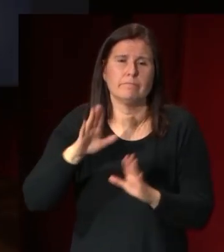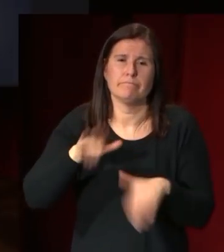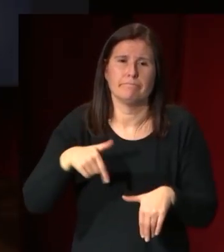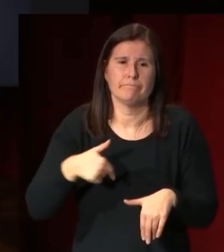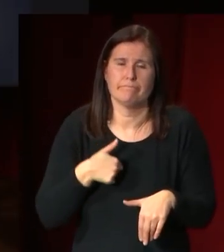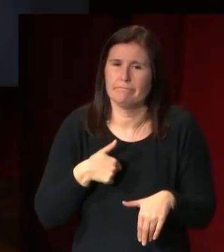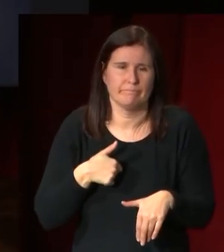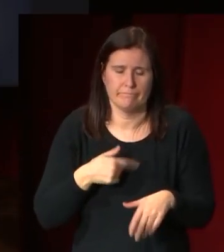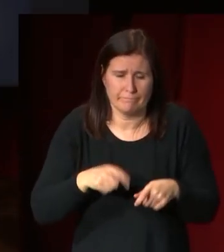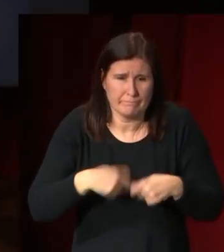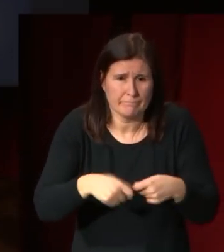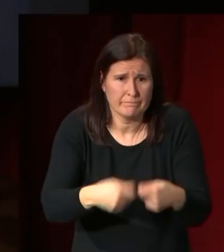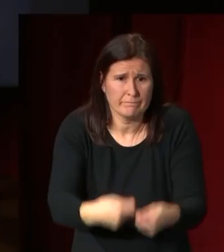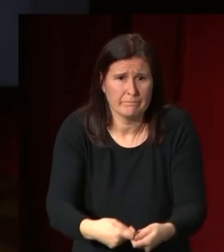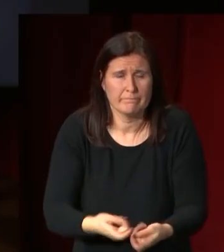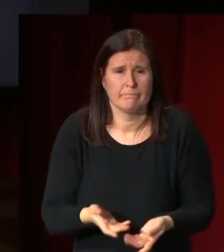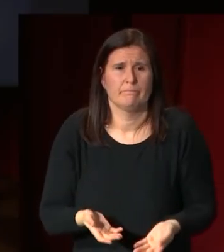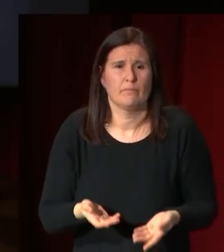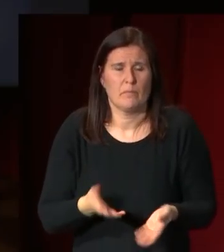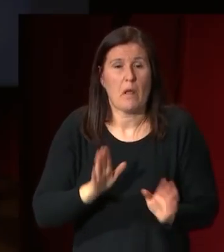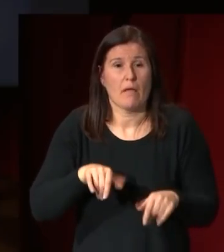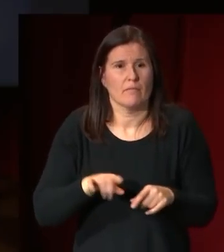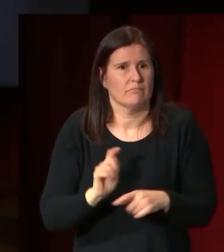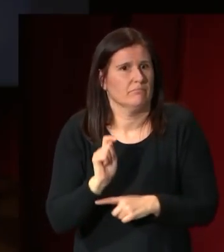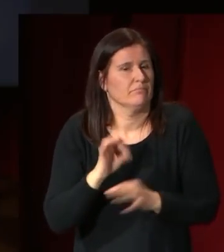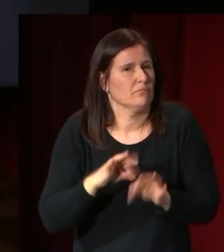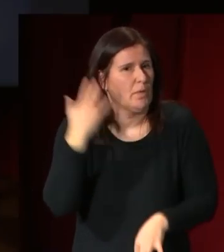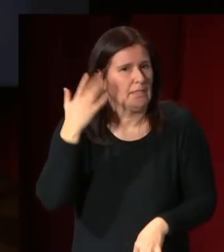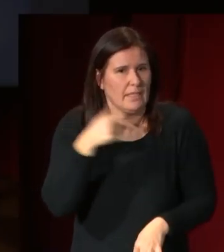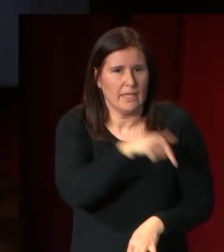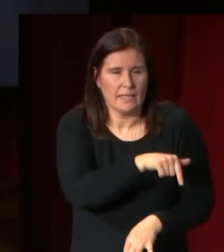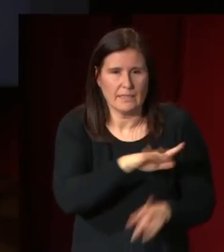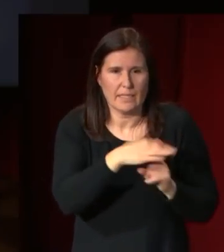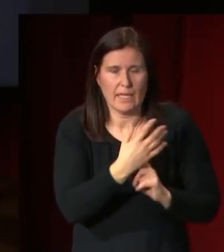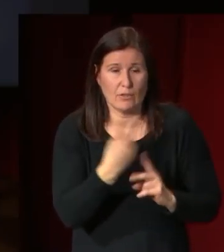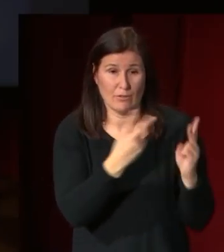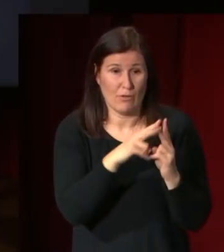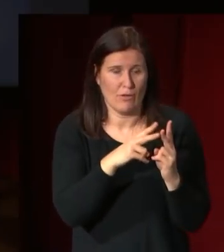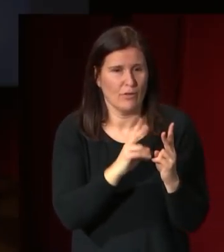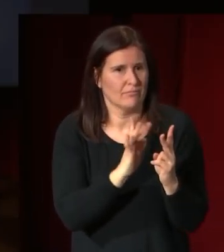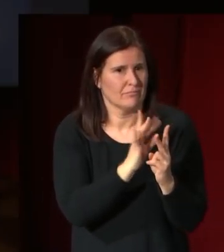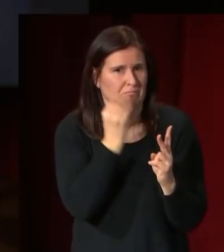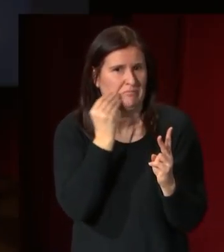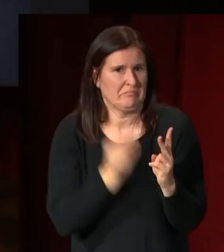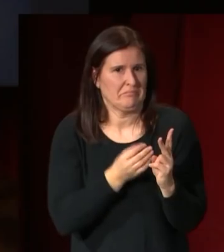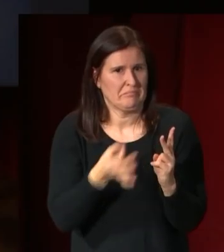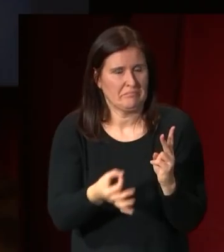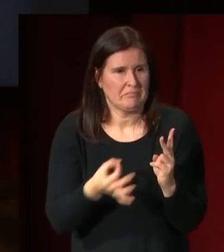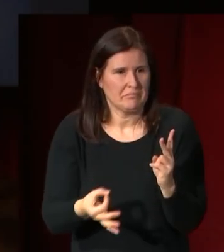deterioro de lo que les rodea pero afortunadamente en este caso intactas en lo que es la